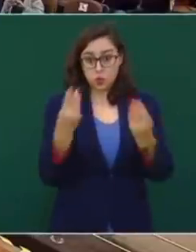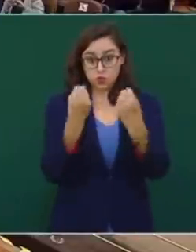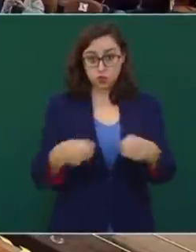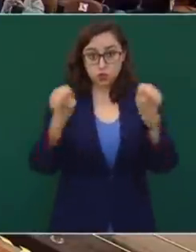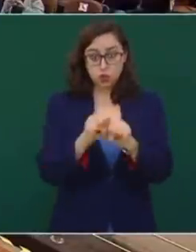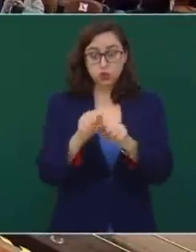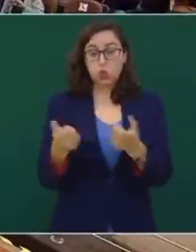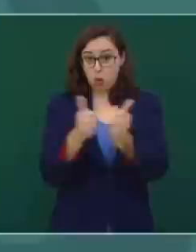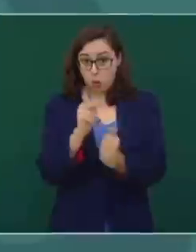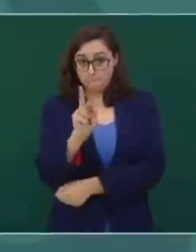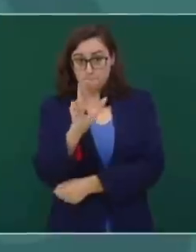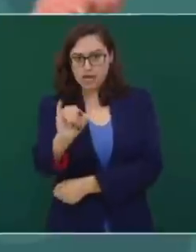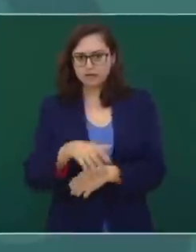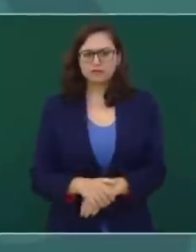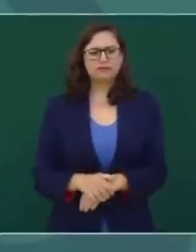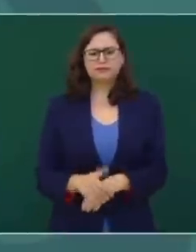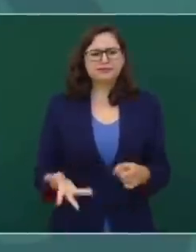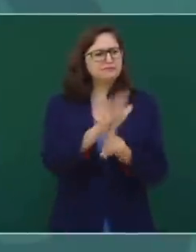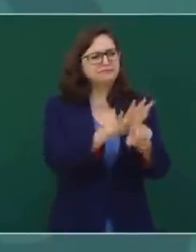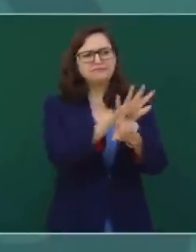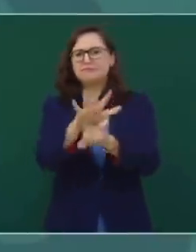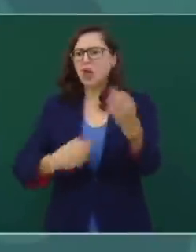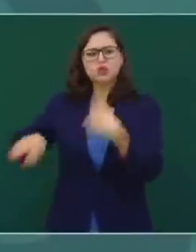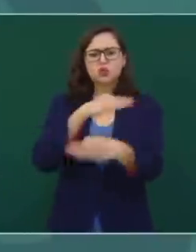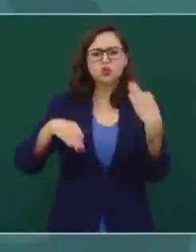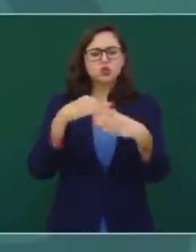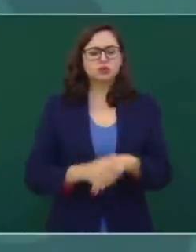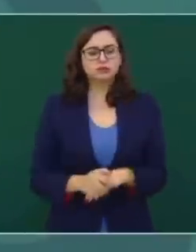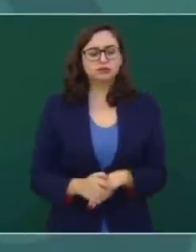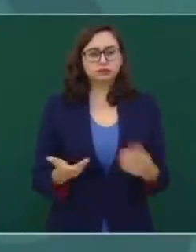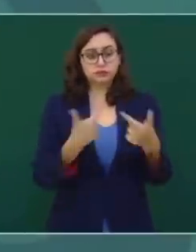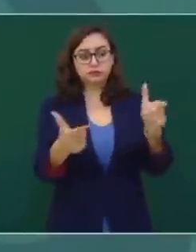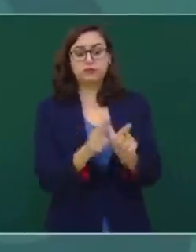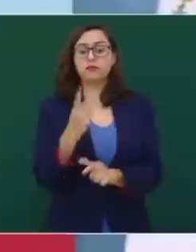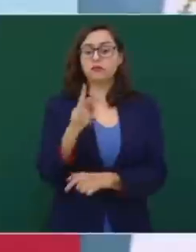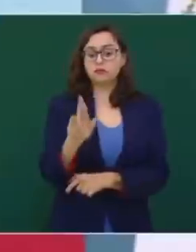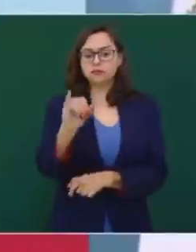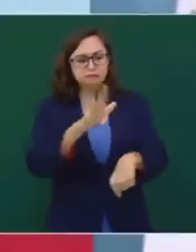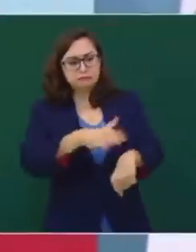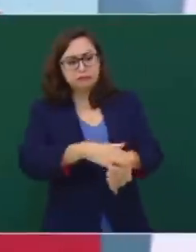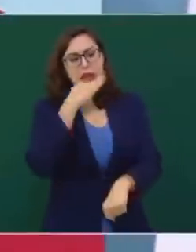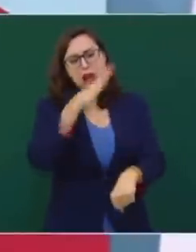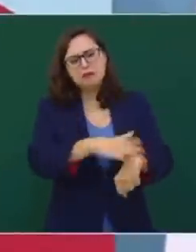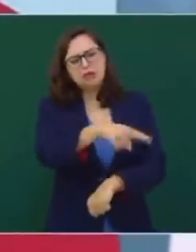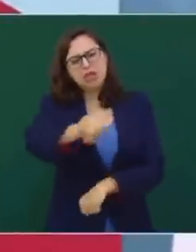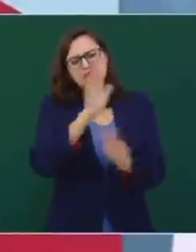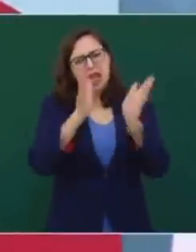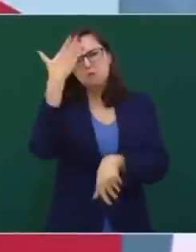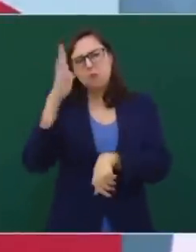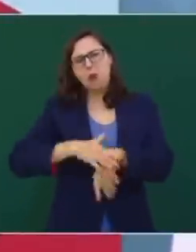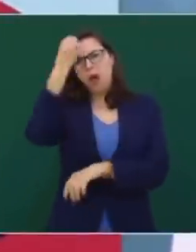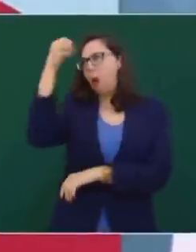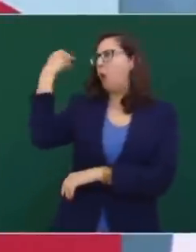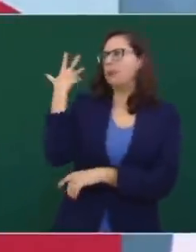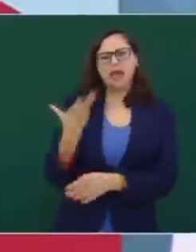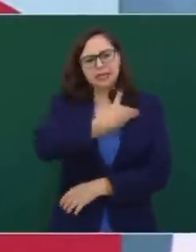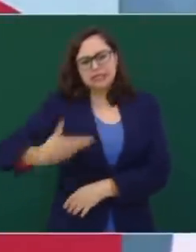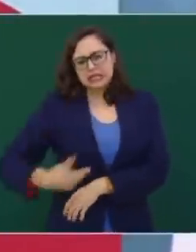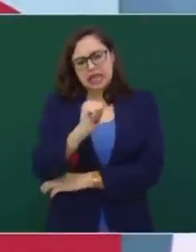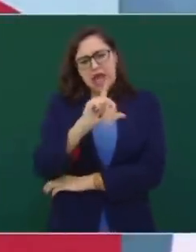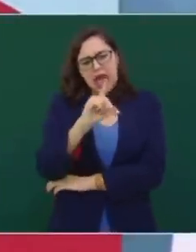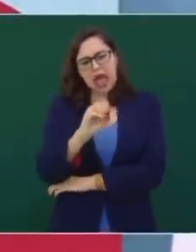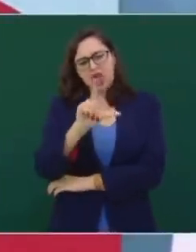Vamos a buscar convencer a todos. A los priistas nada más hay que decirles, oigan, ya se les olvidó que el presidente Adolfo López Mateos, que era del PRI,